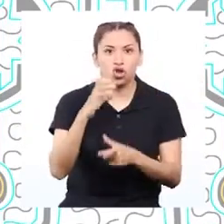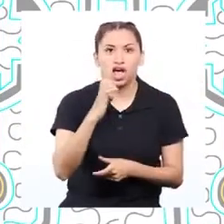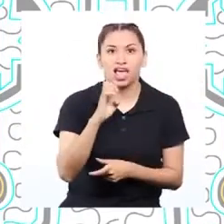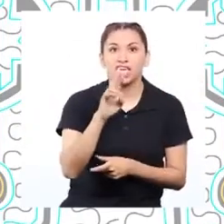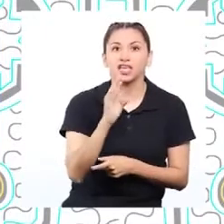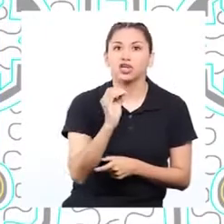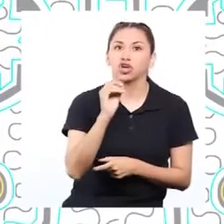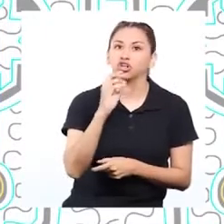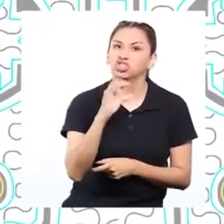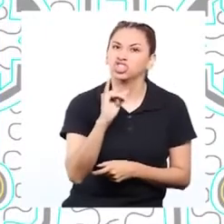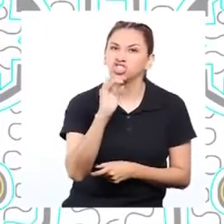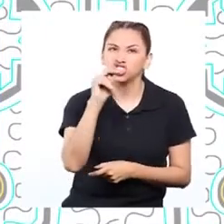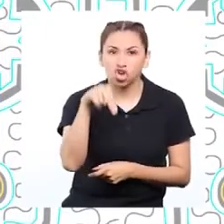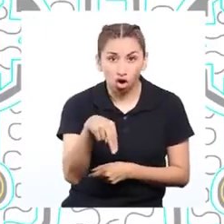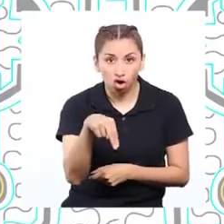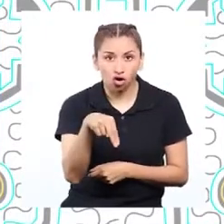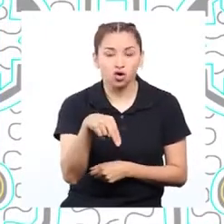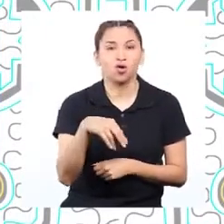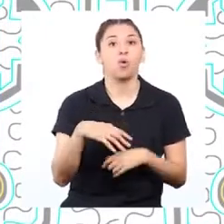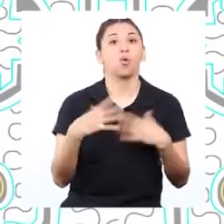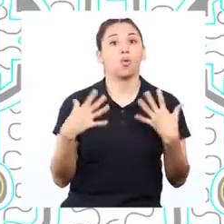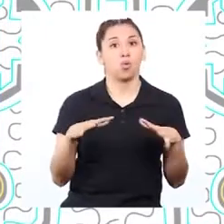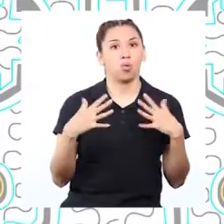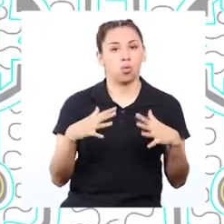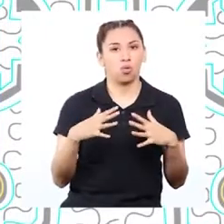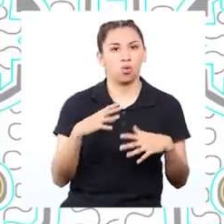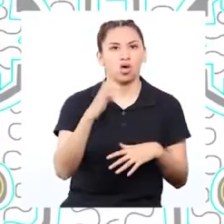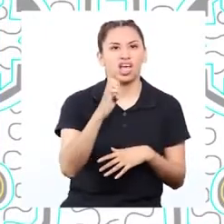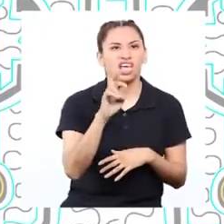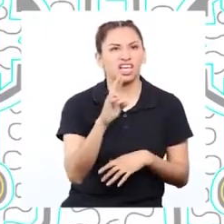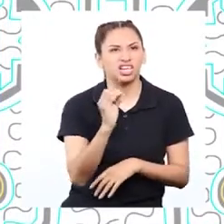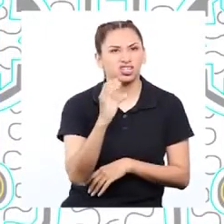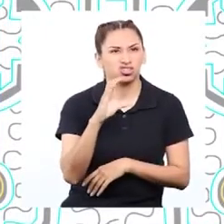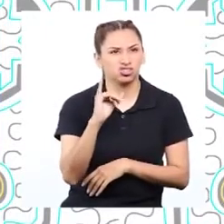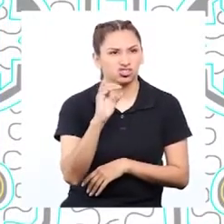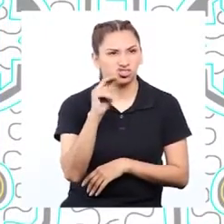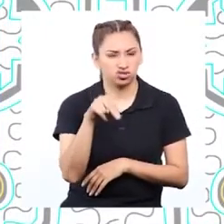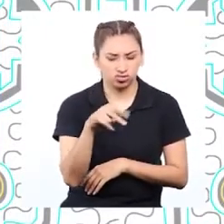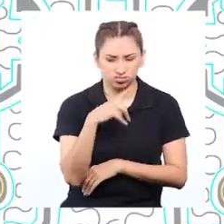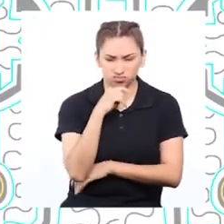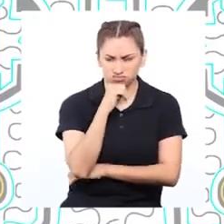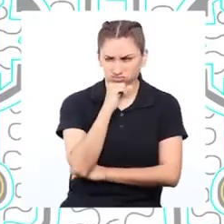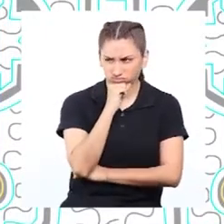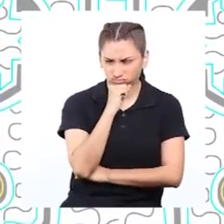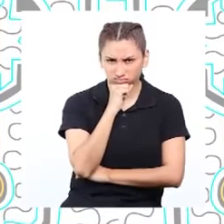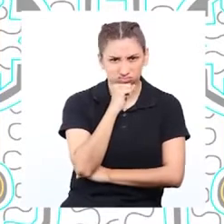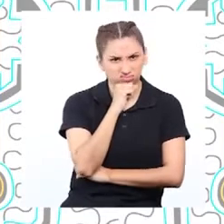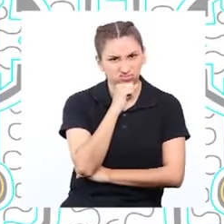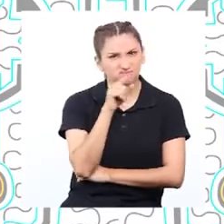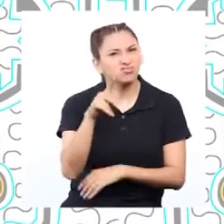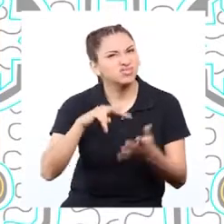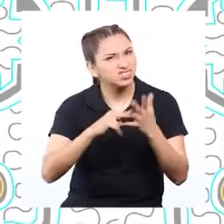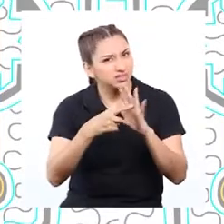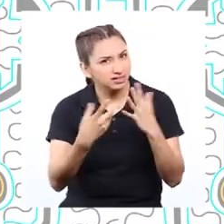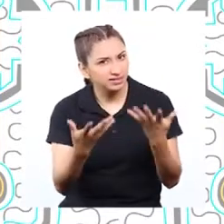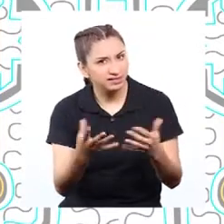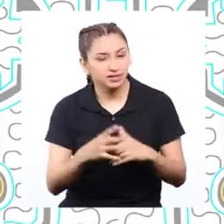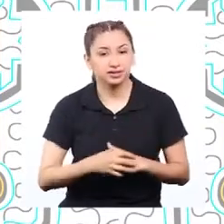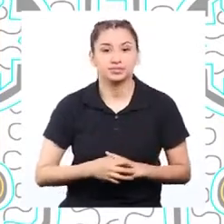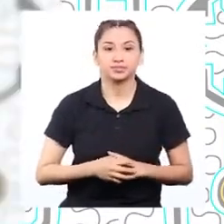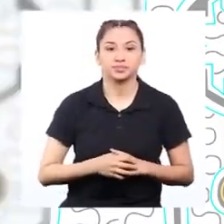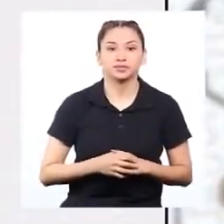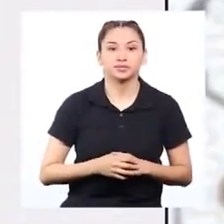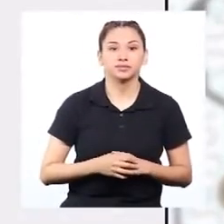erosión? ¡Oh! ¡La erosión! ¡La erosión! ¡Mmm! ¿Eso qué